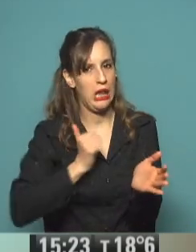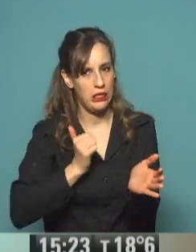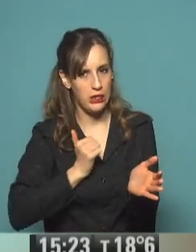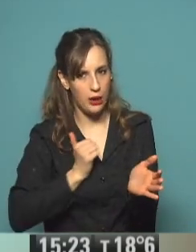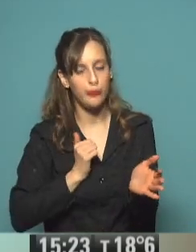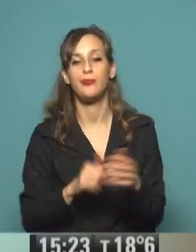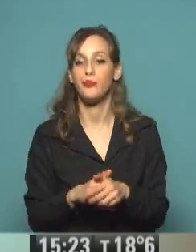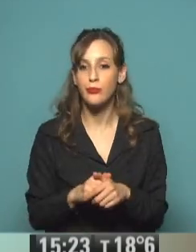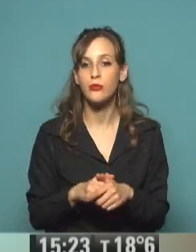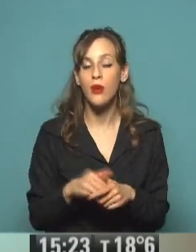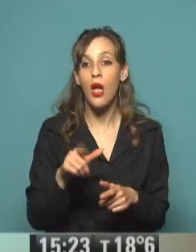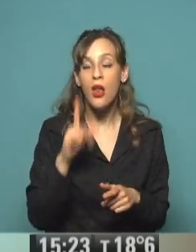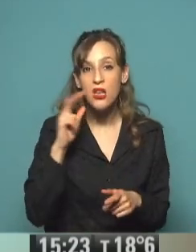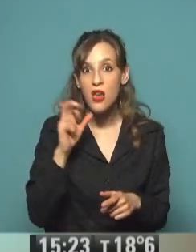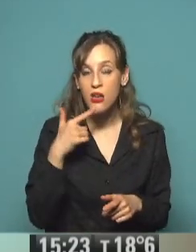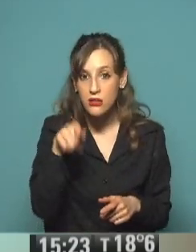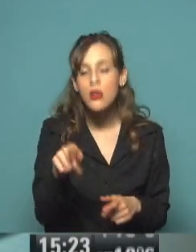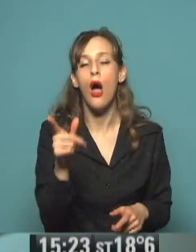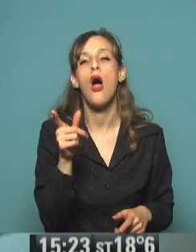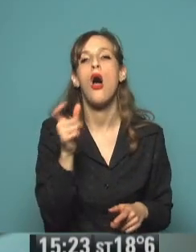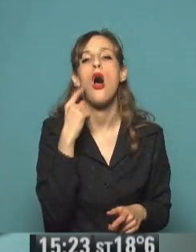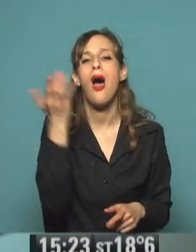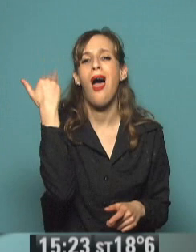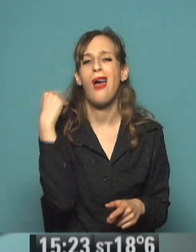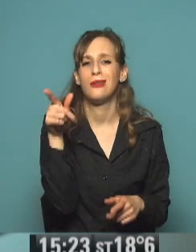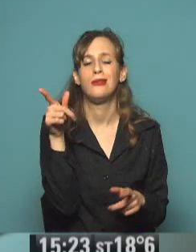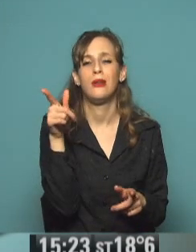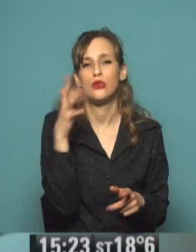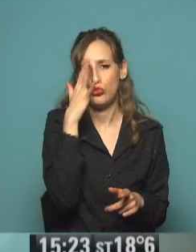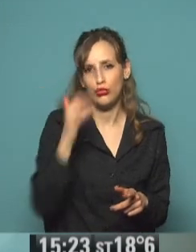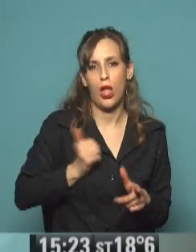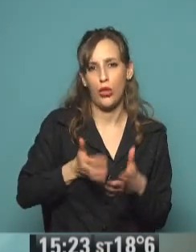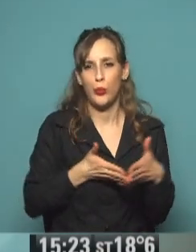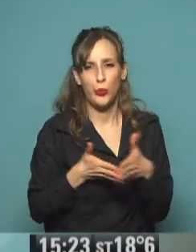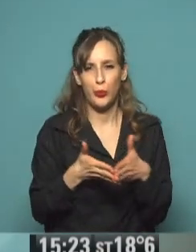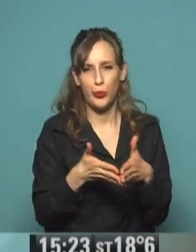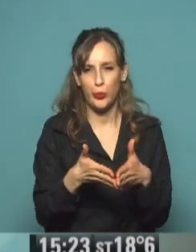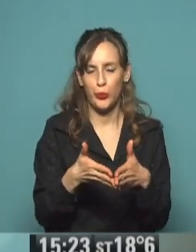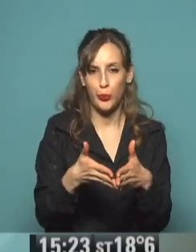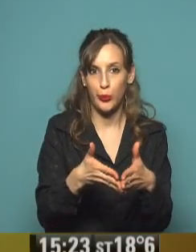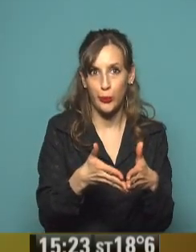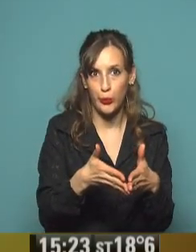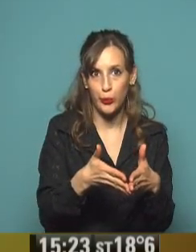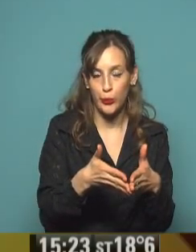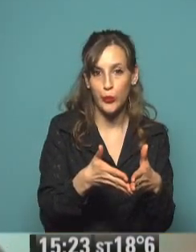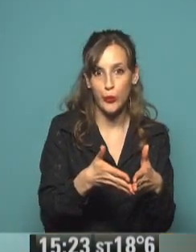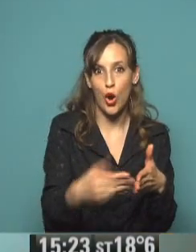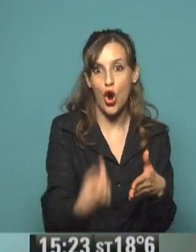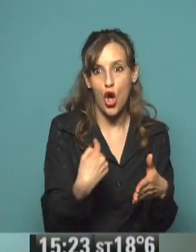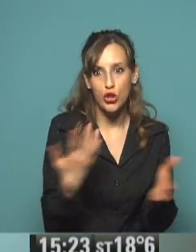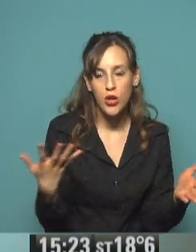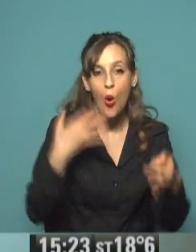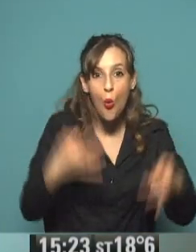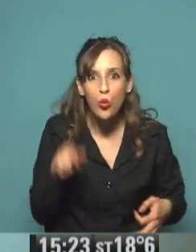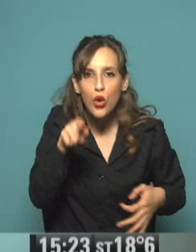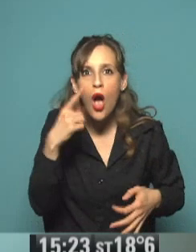años. ¡Diniers! Una embarcación enemiga había quedado barrada en la orilla. Pero para mi sorpresa, Güemes, tan